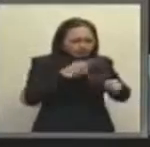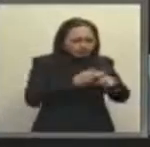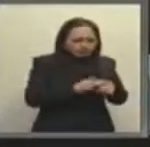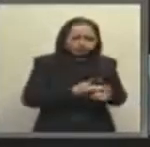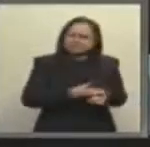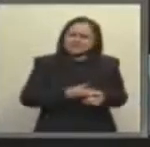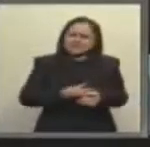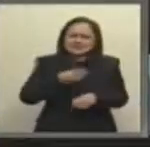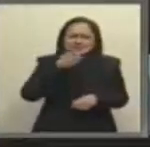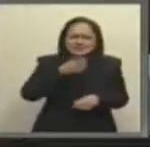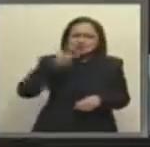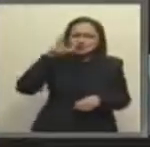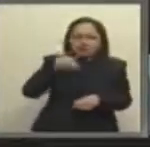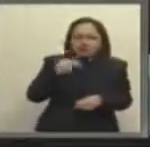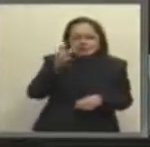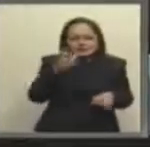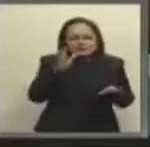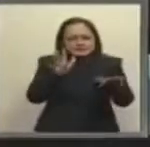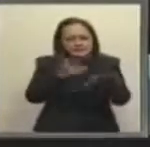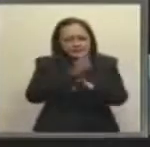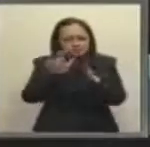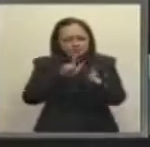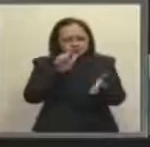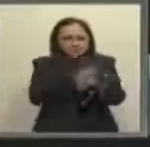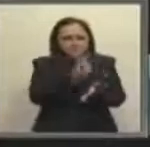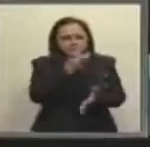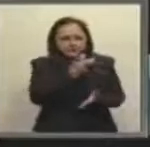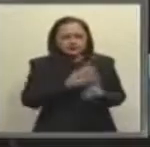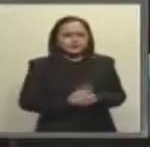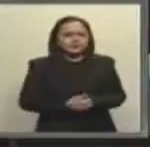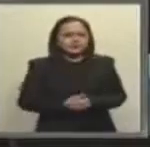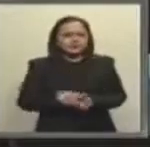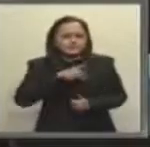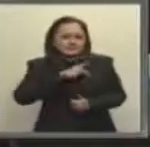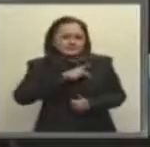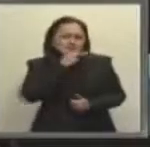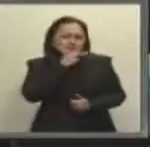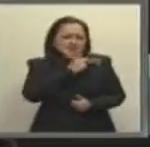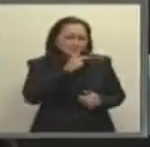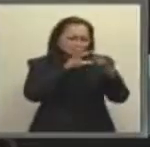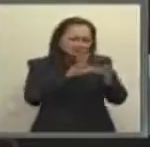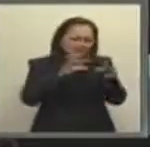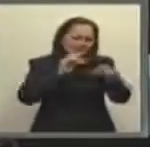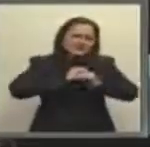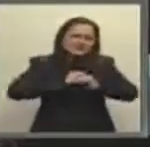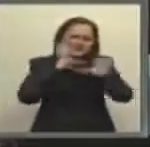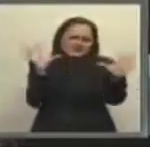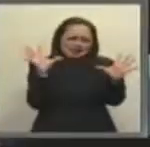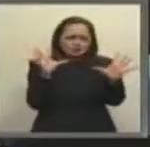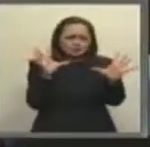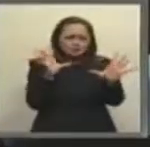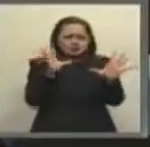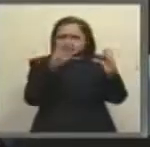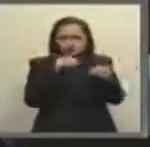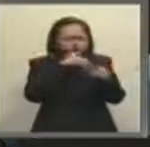maniobra privatizadora. Voy a decirlo con palabras claras y llanas para no